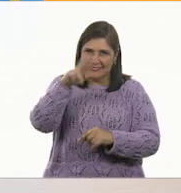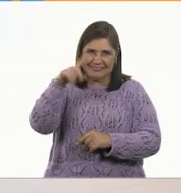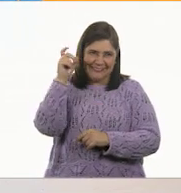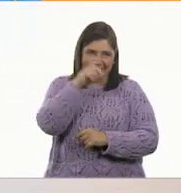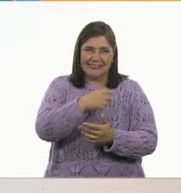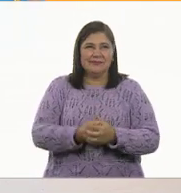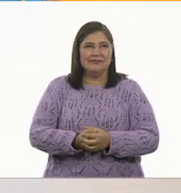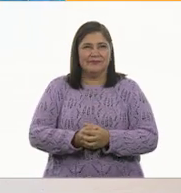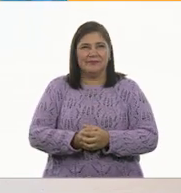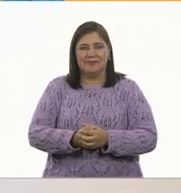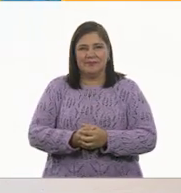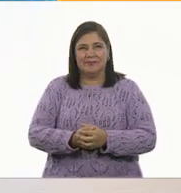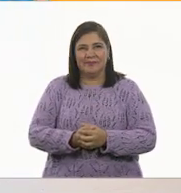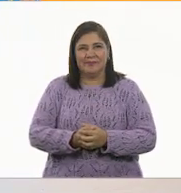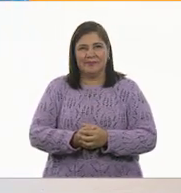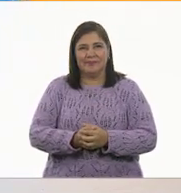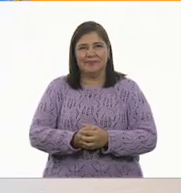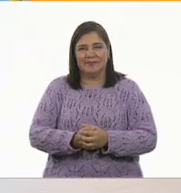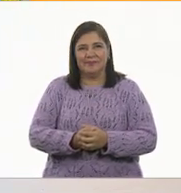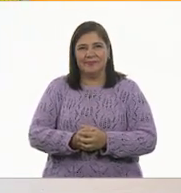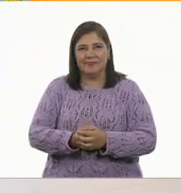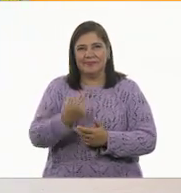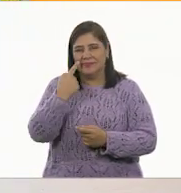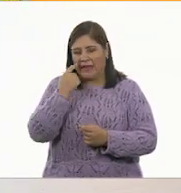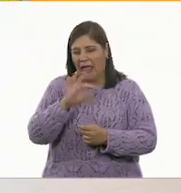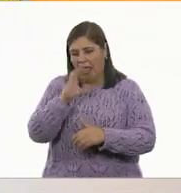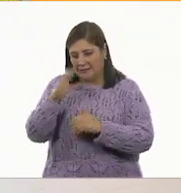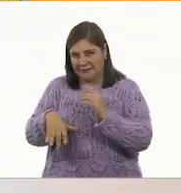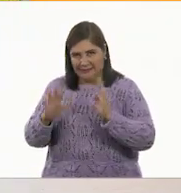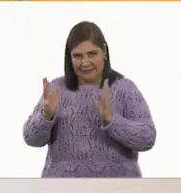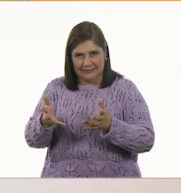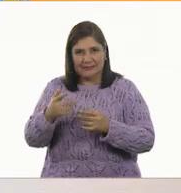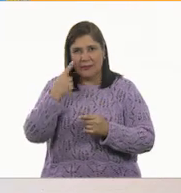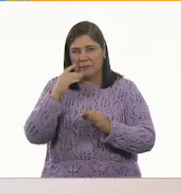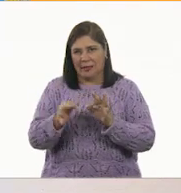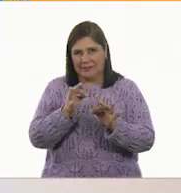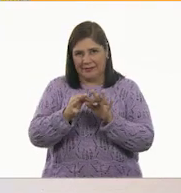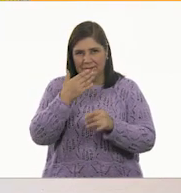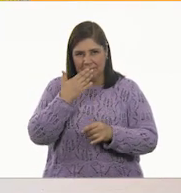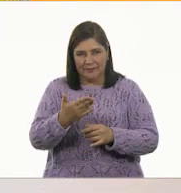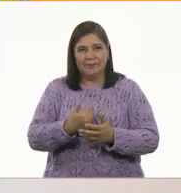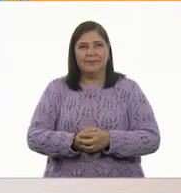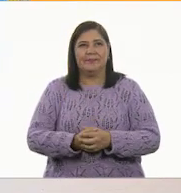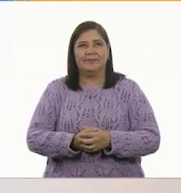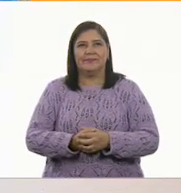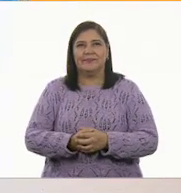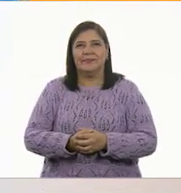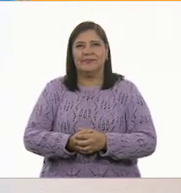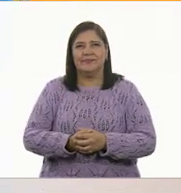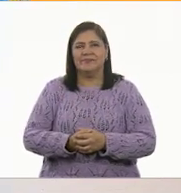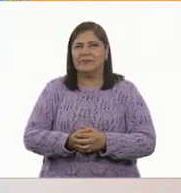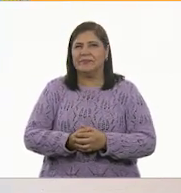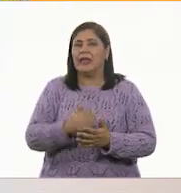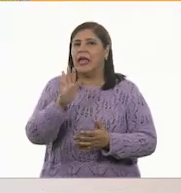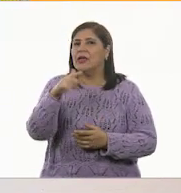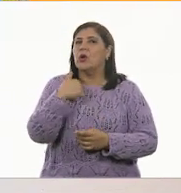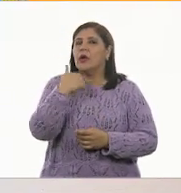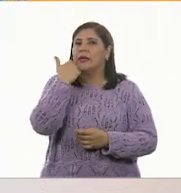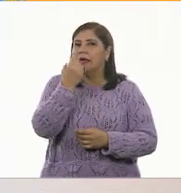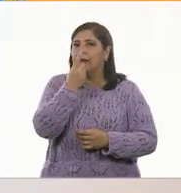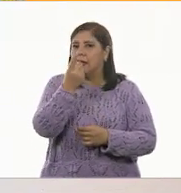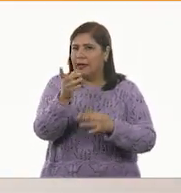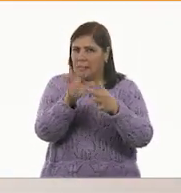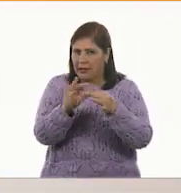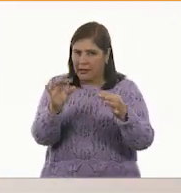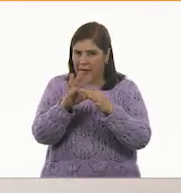quitamos esto un poquito, de parecer. Pues aventamos, ya terminamos. Excelente. Ok. Pues déjenme decirles que